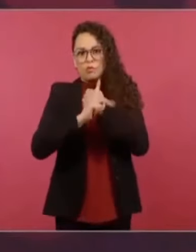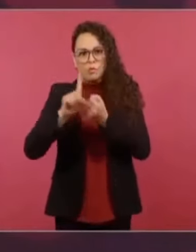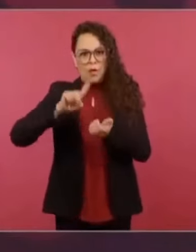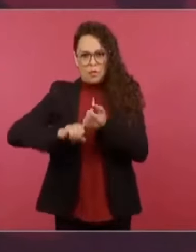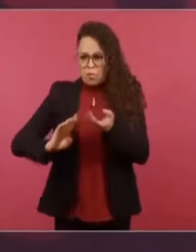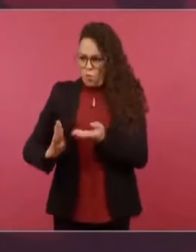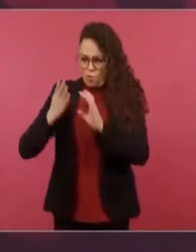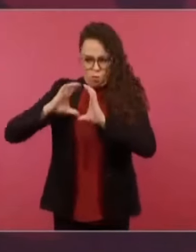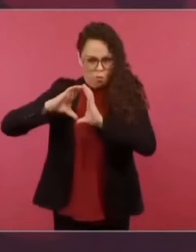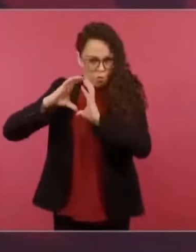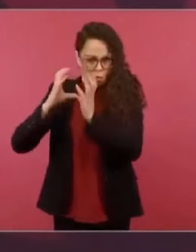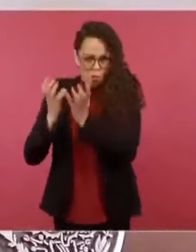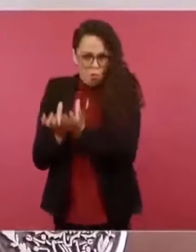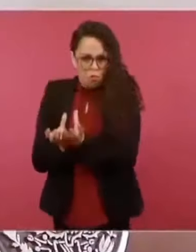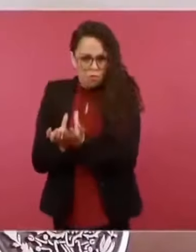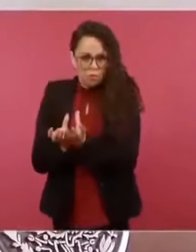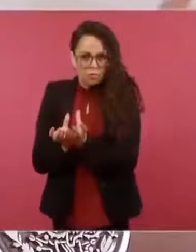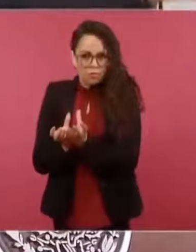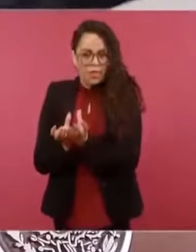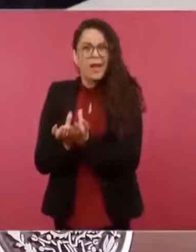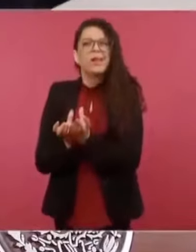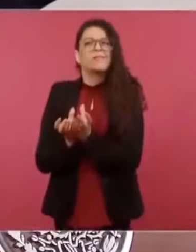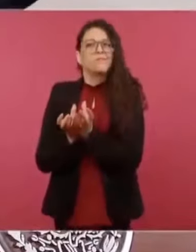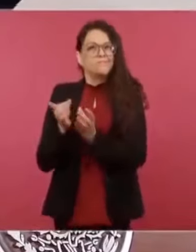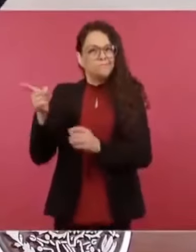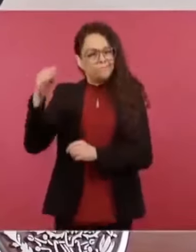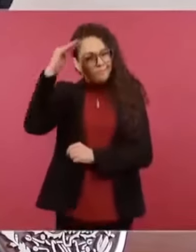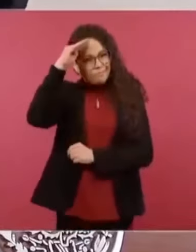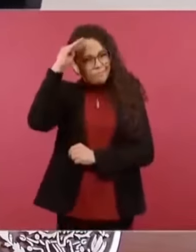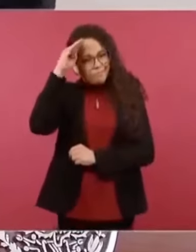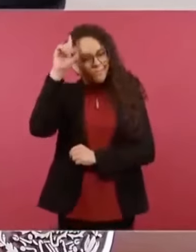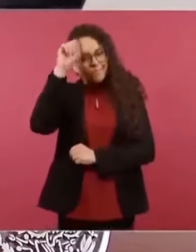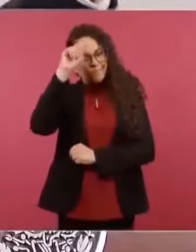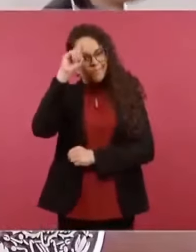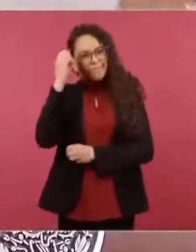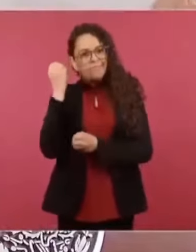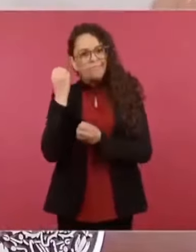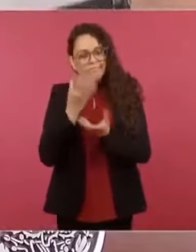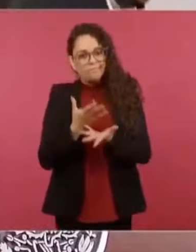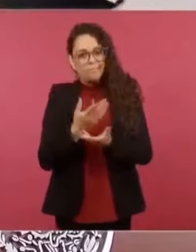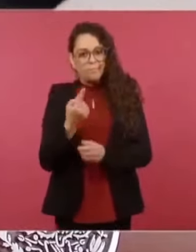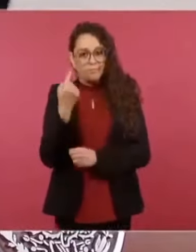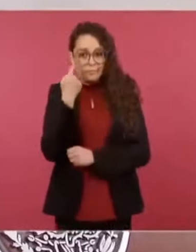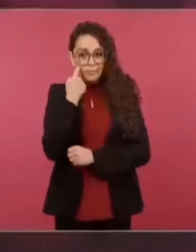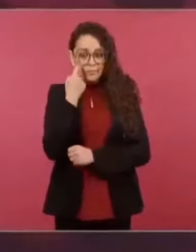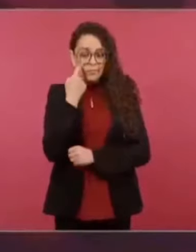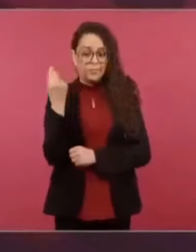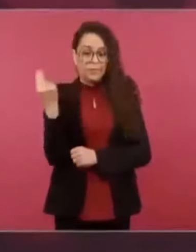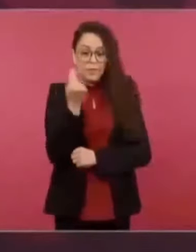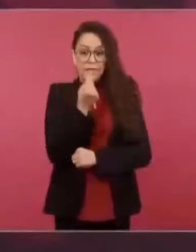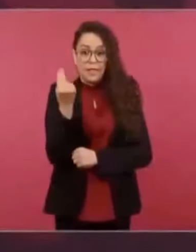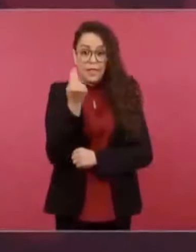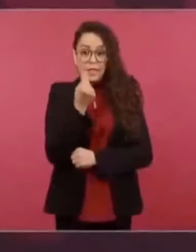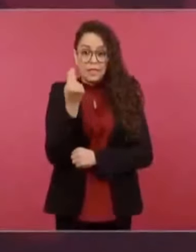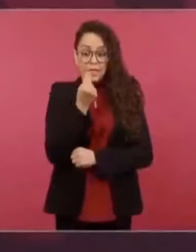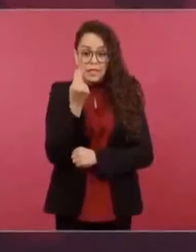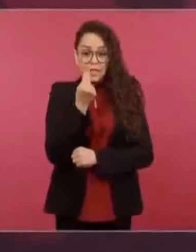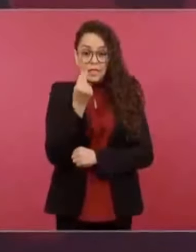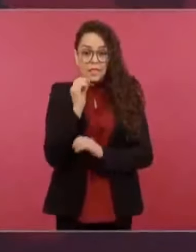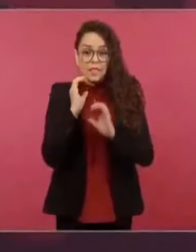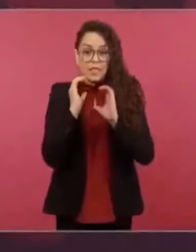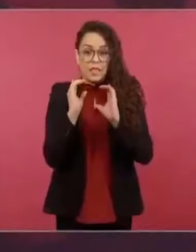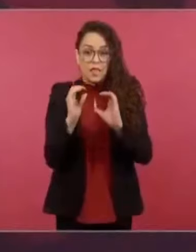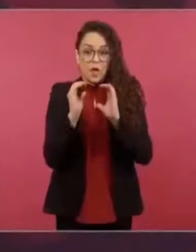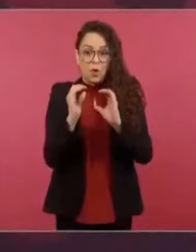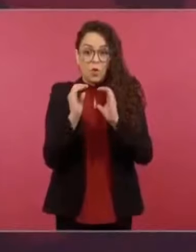le dice, pues hay que cuidar nuestro espacio vital y